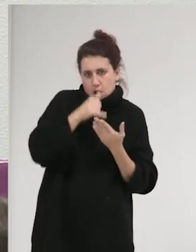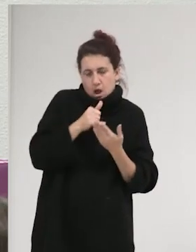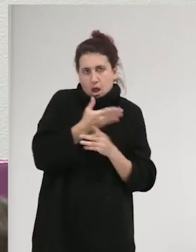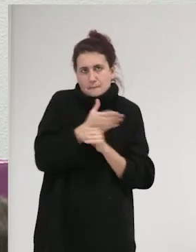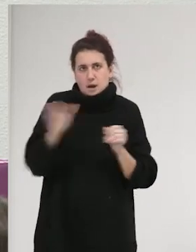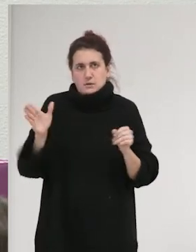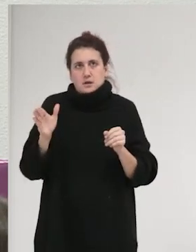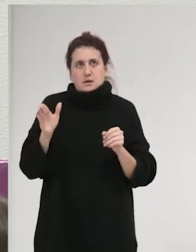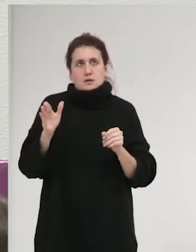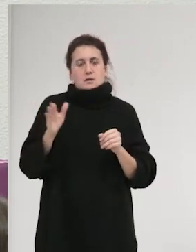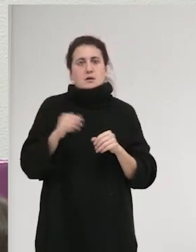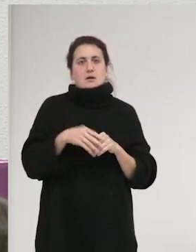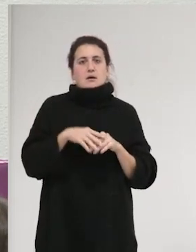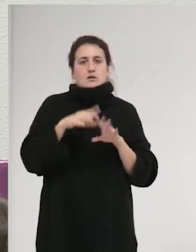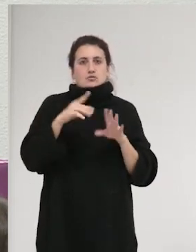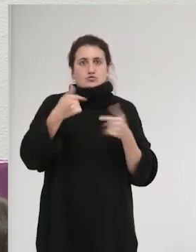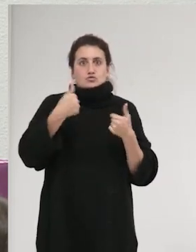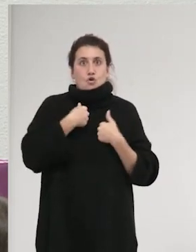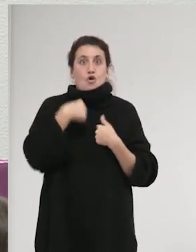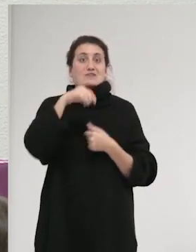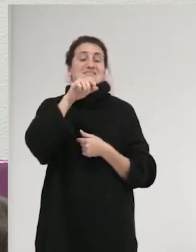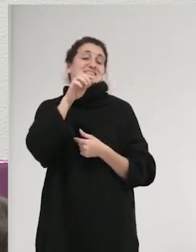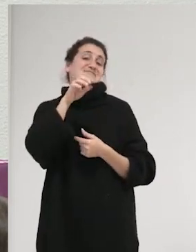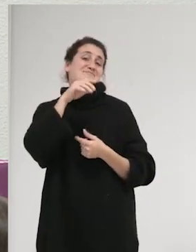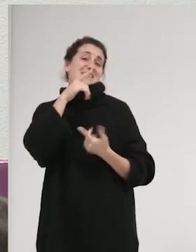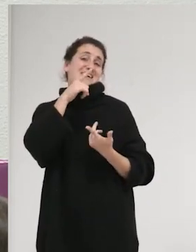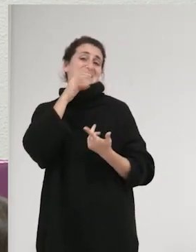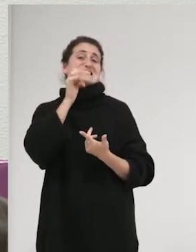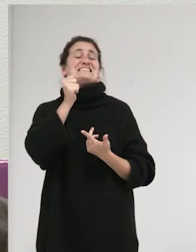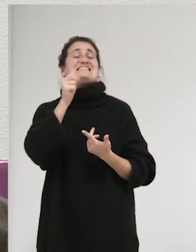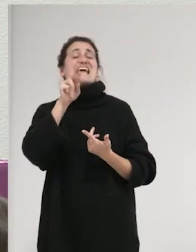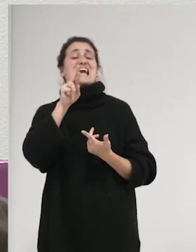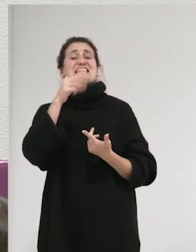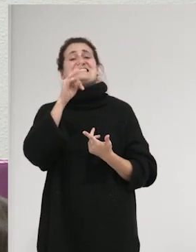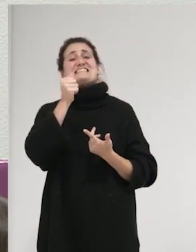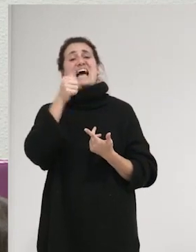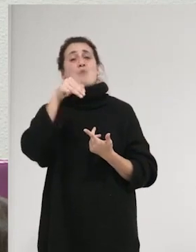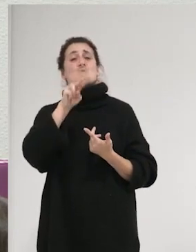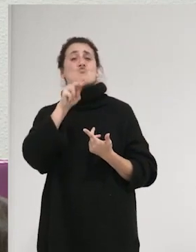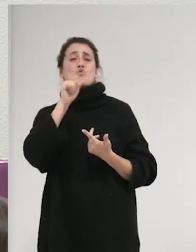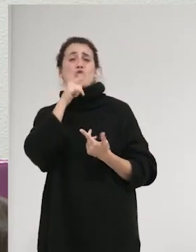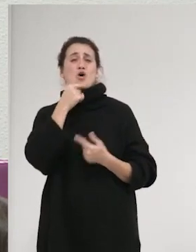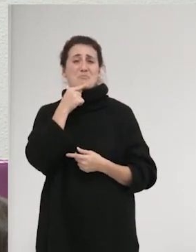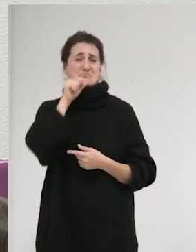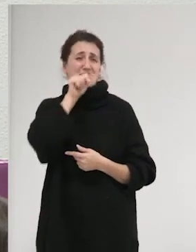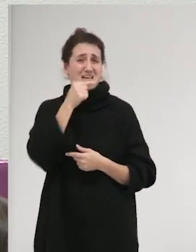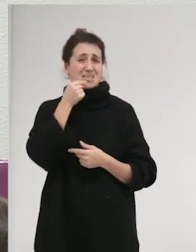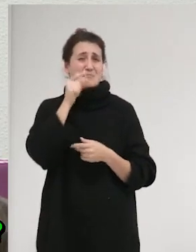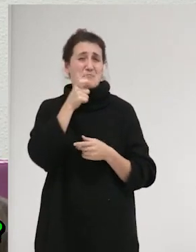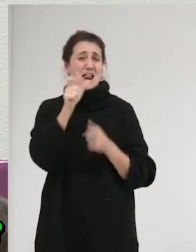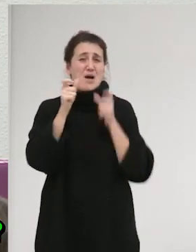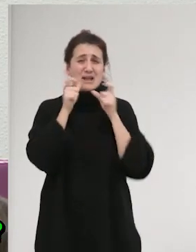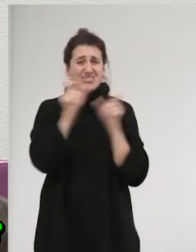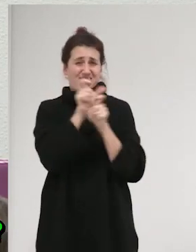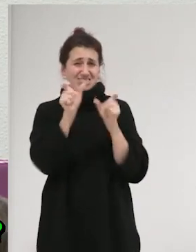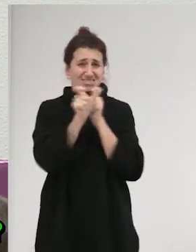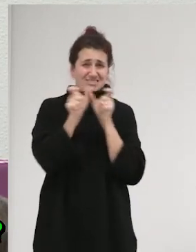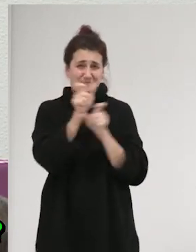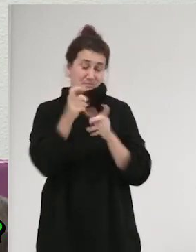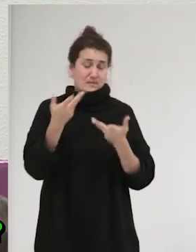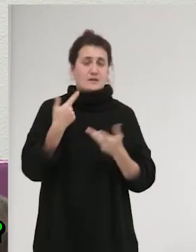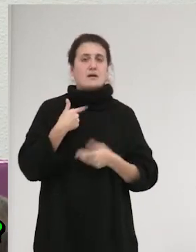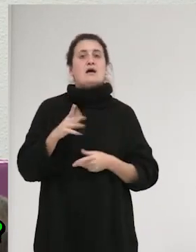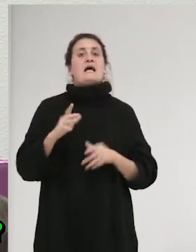cuestionable, pero es que soy tartamudo, ¿vale? Bueno, ¿no? Es como lo que, de entrada, activando nuestro